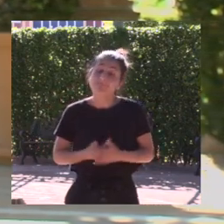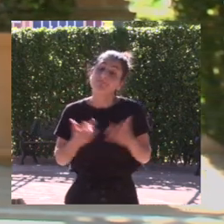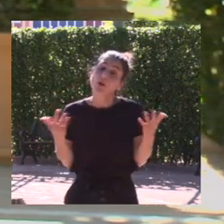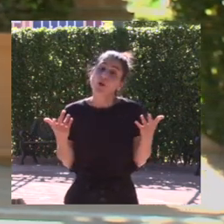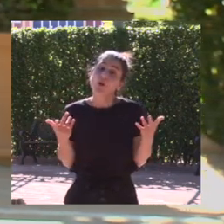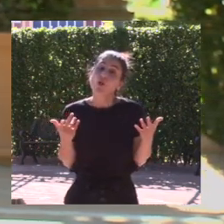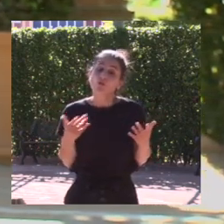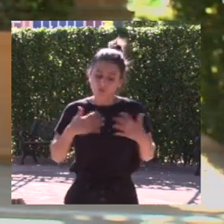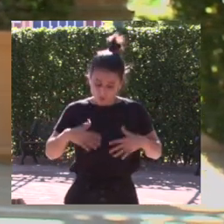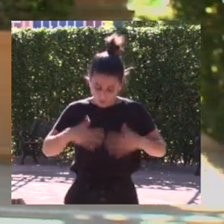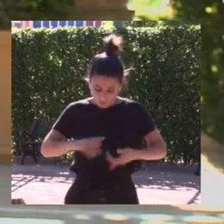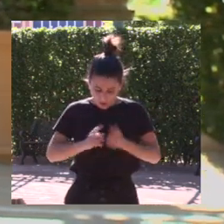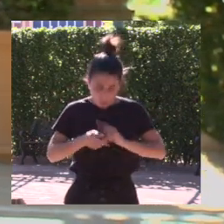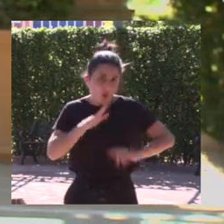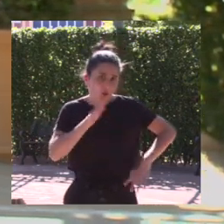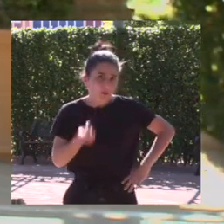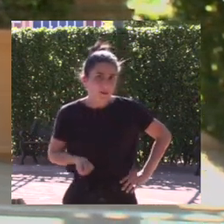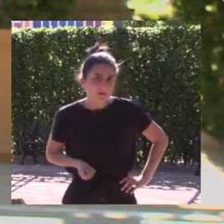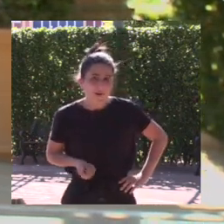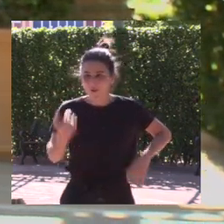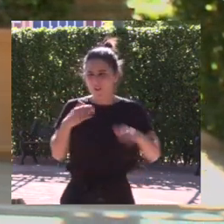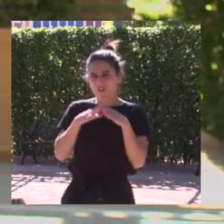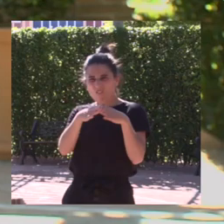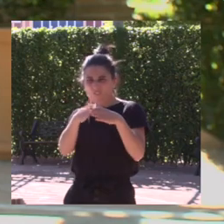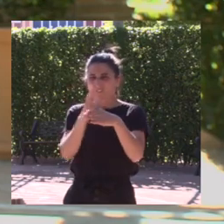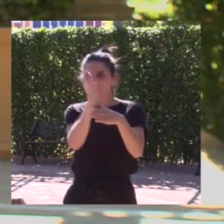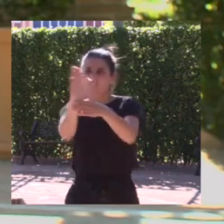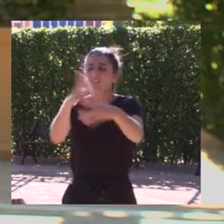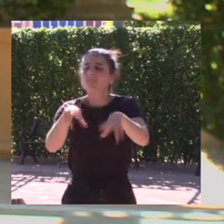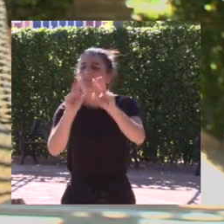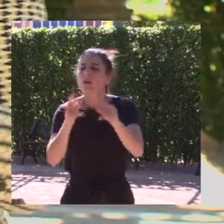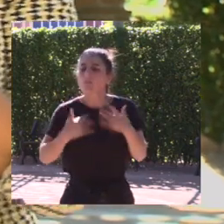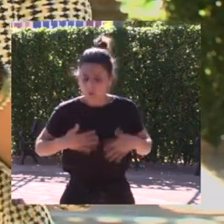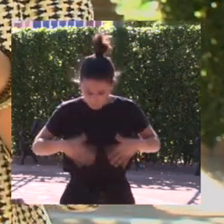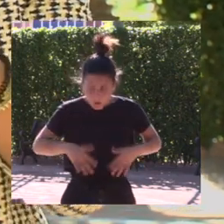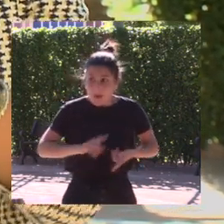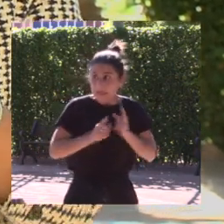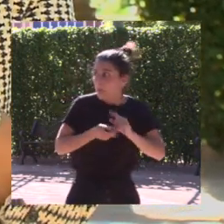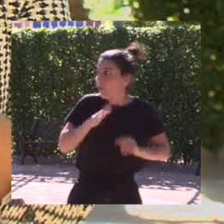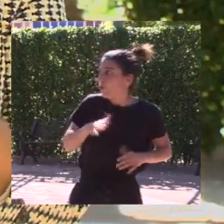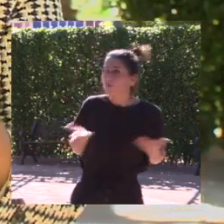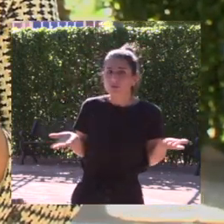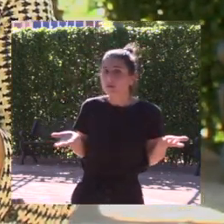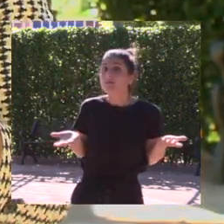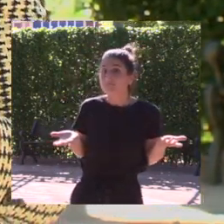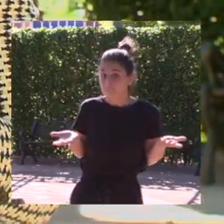era ¿dónde me cambio yo? Cuando vuelvo de navegar toda mojada, ¿cómo me voy a cambiar?